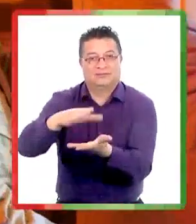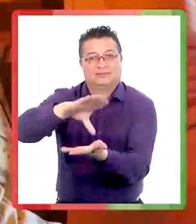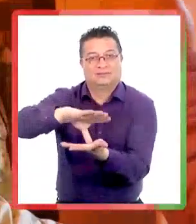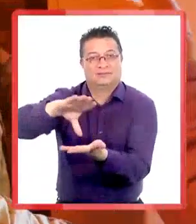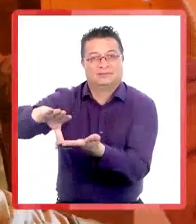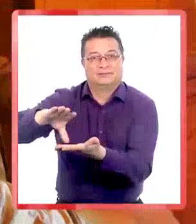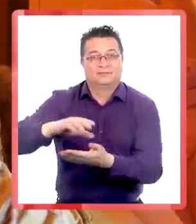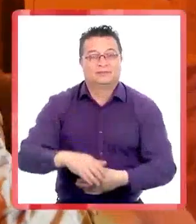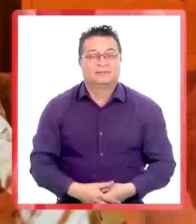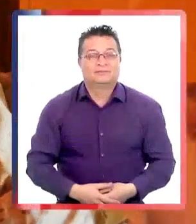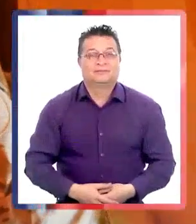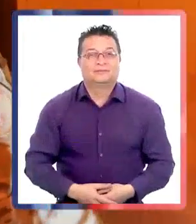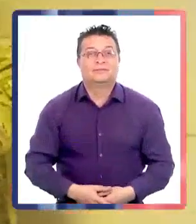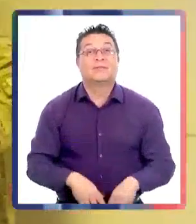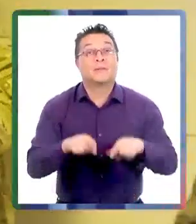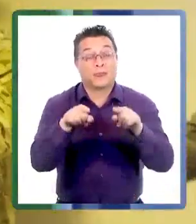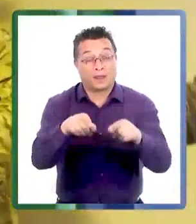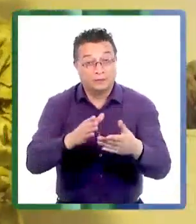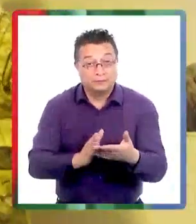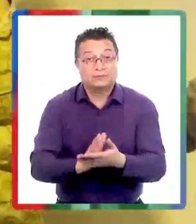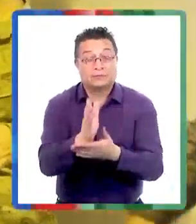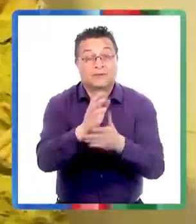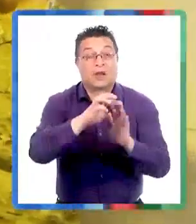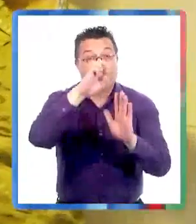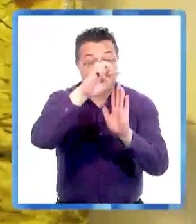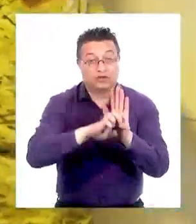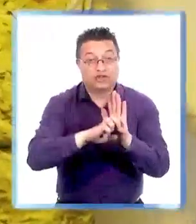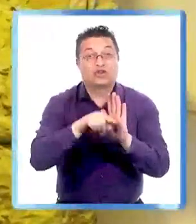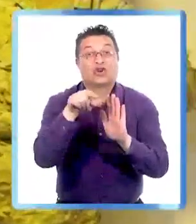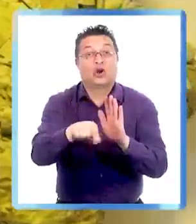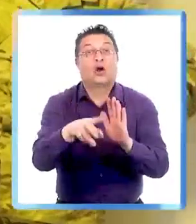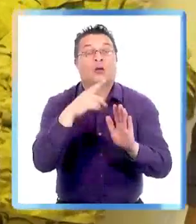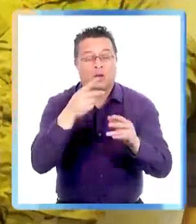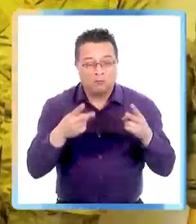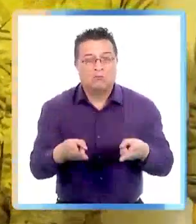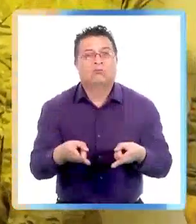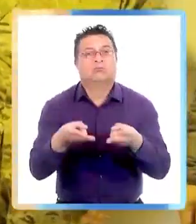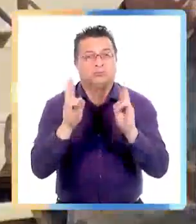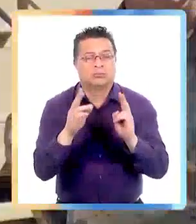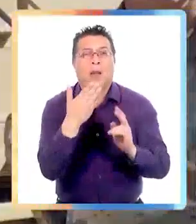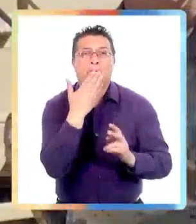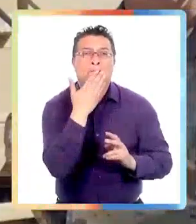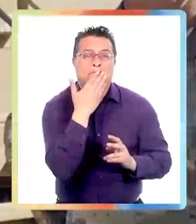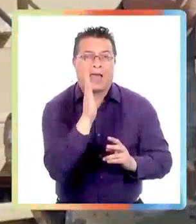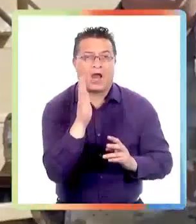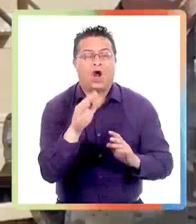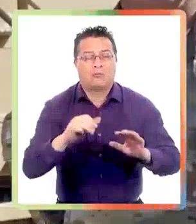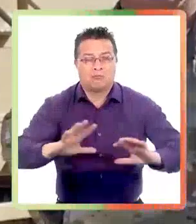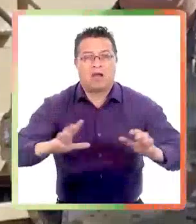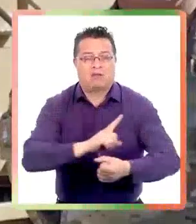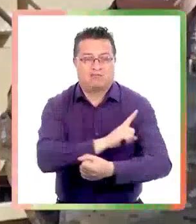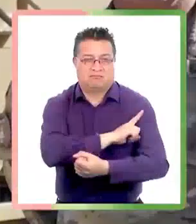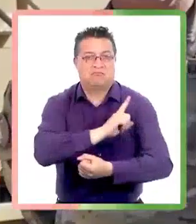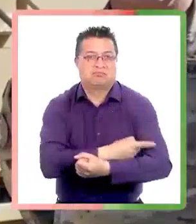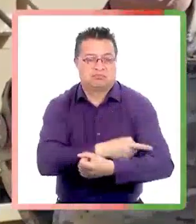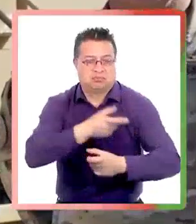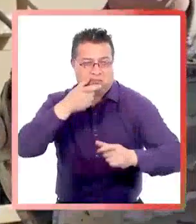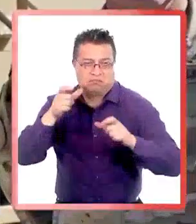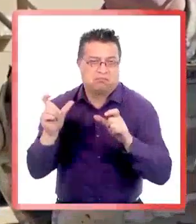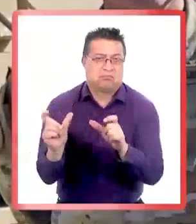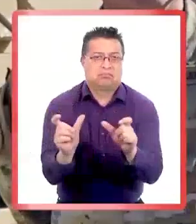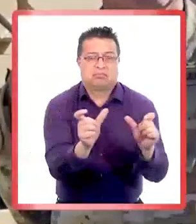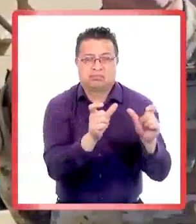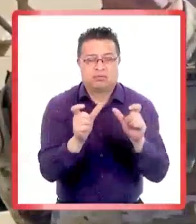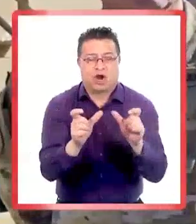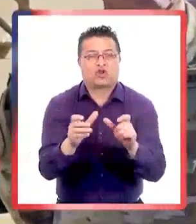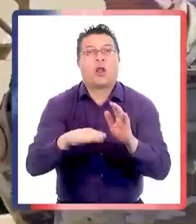desplegados en frontera. Comenzando la instalación del proyecto Cifrón, un proyecto que nos va a permitir mejorar y fortalecer las